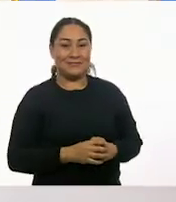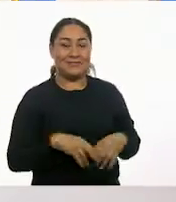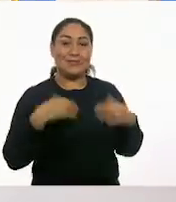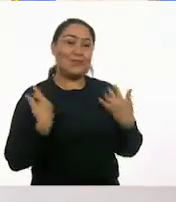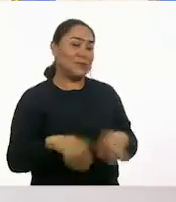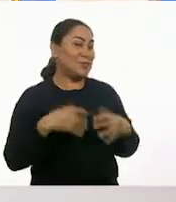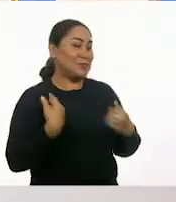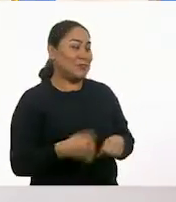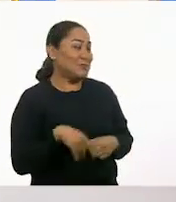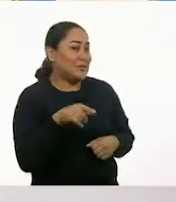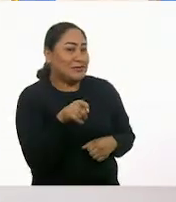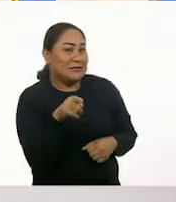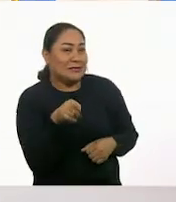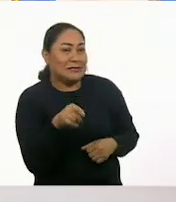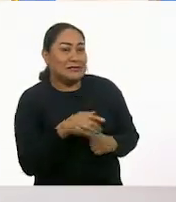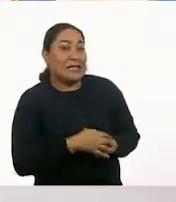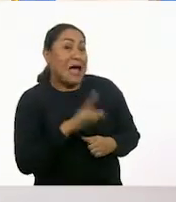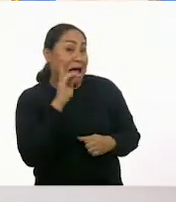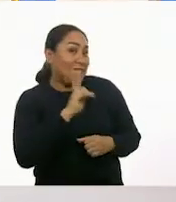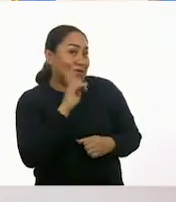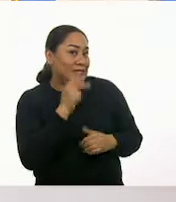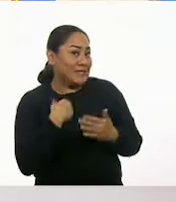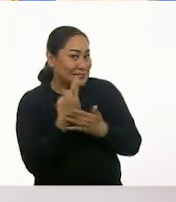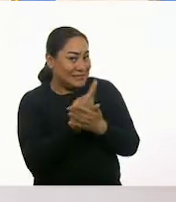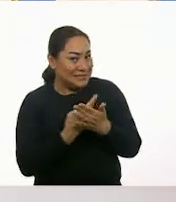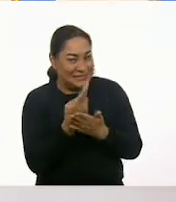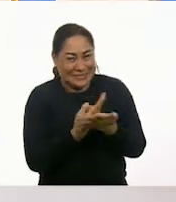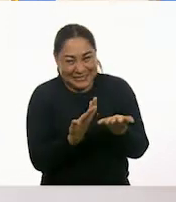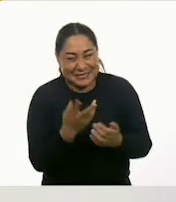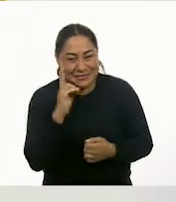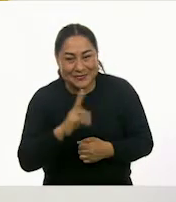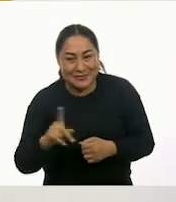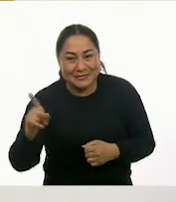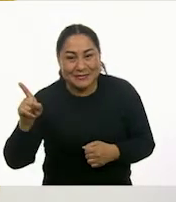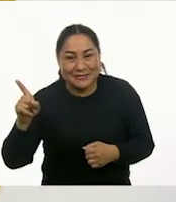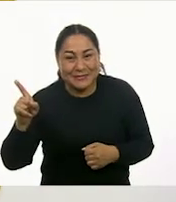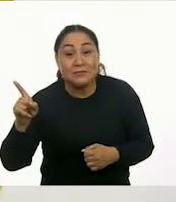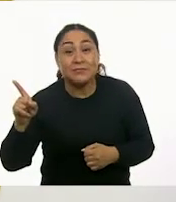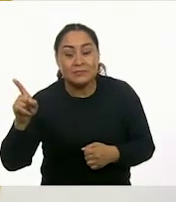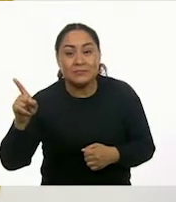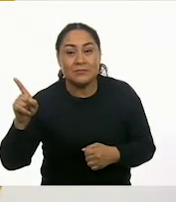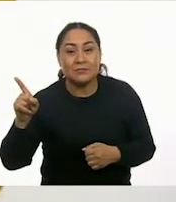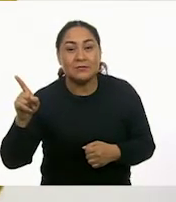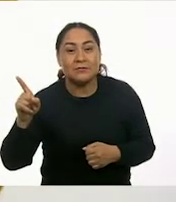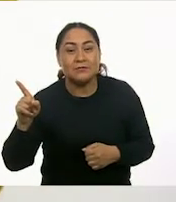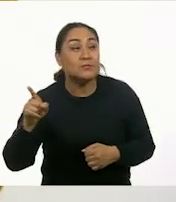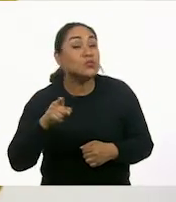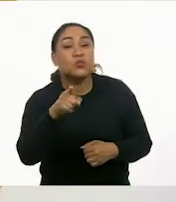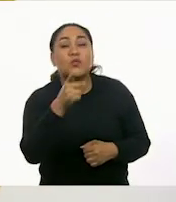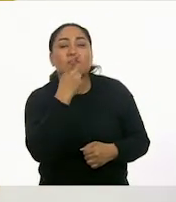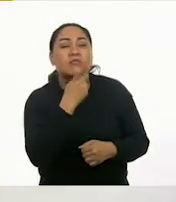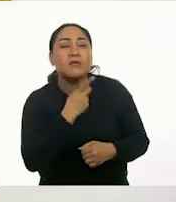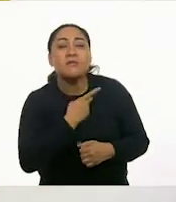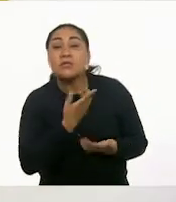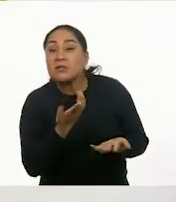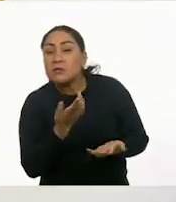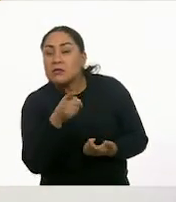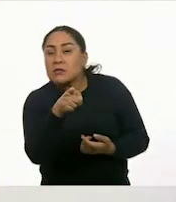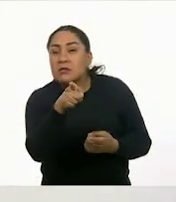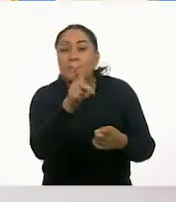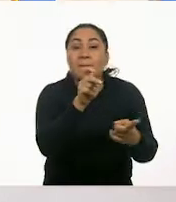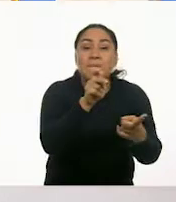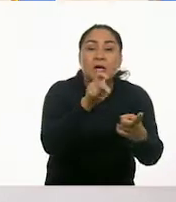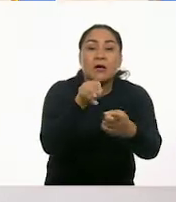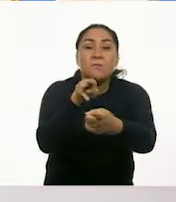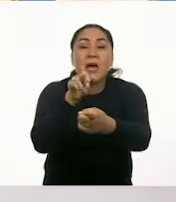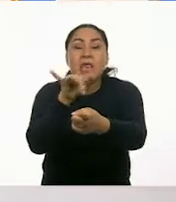Uy, esta está un poquito. A ver si me sale. A ver, niñas y niños, véanlo. Tú ahí en casa, Pepe, ¿cómo lo dibujarías? María, ¿tú cómo lo